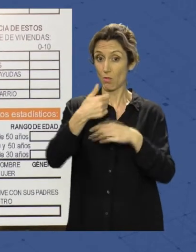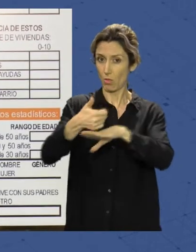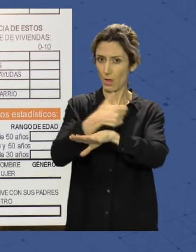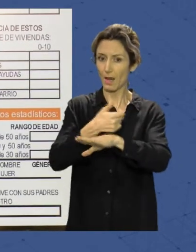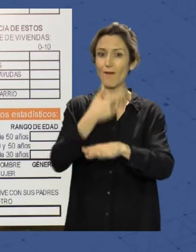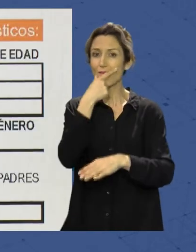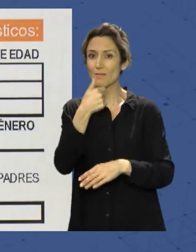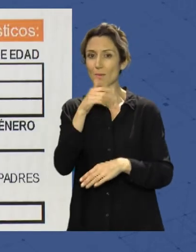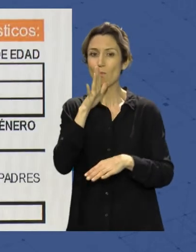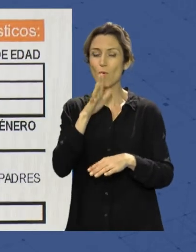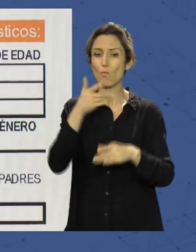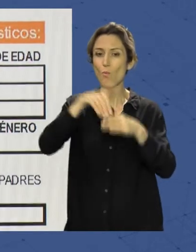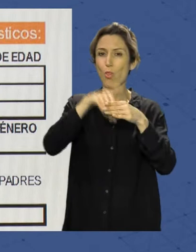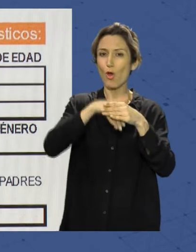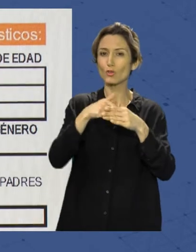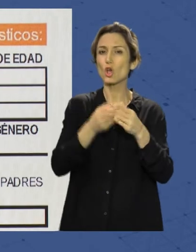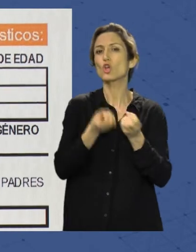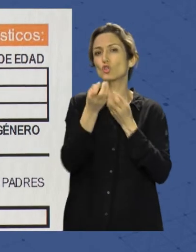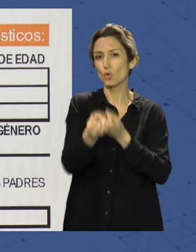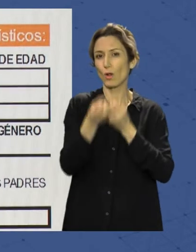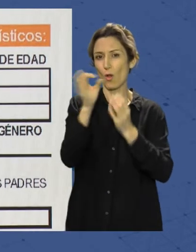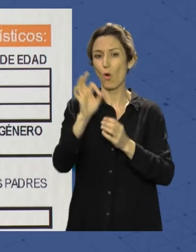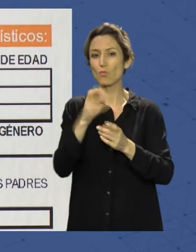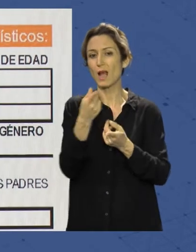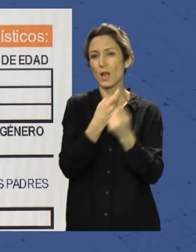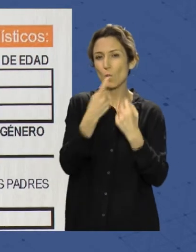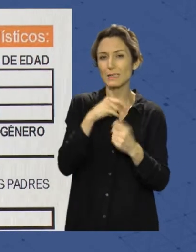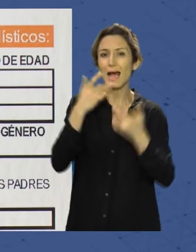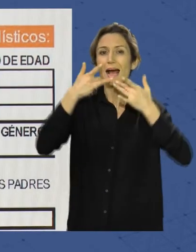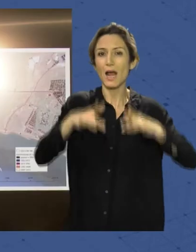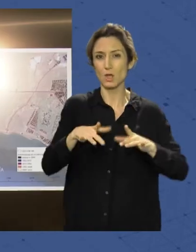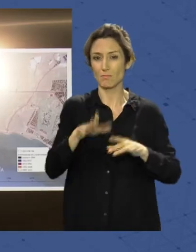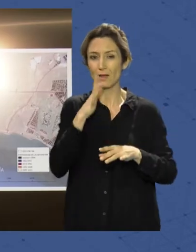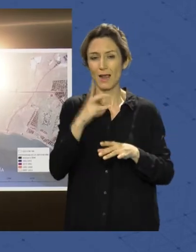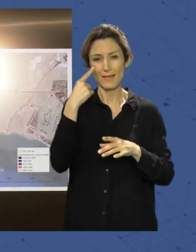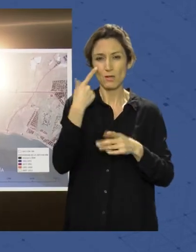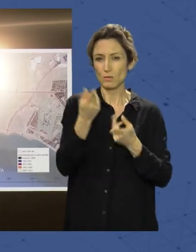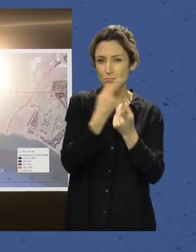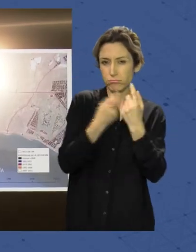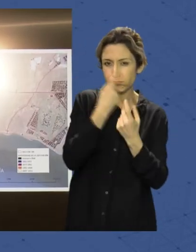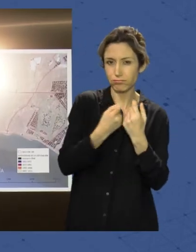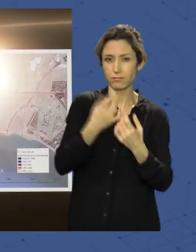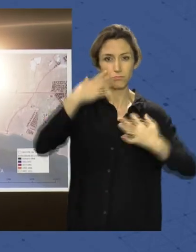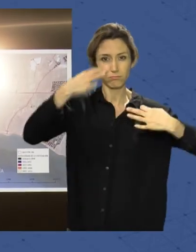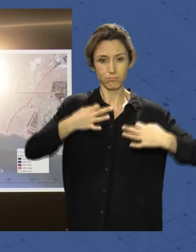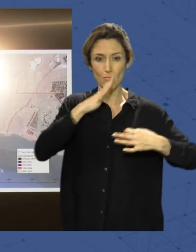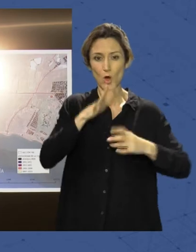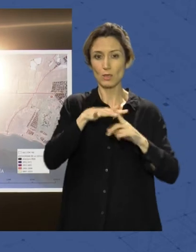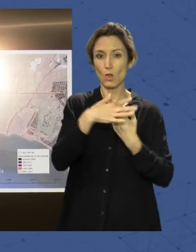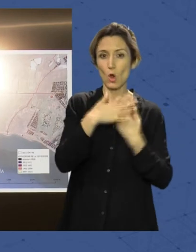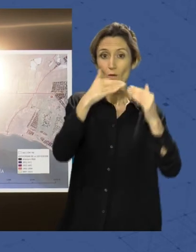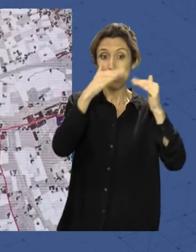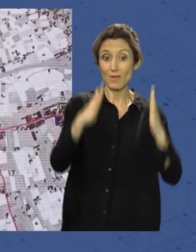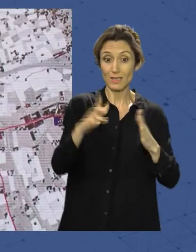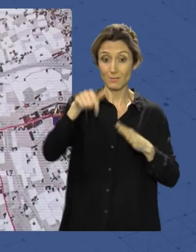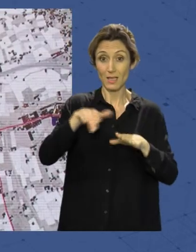un buzón de sugerencias y una encuesta anónima para obtener una radiografía lo más certera posible del estado de la vivienda y del suelo en